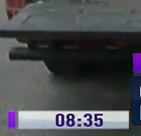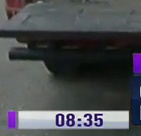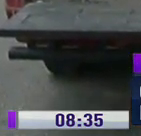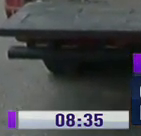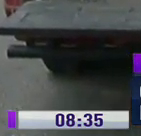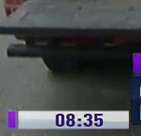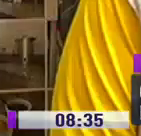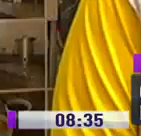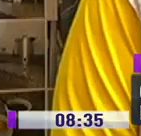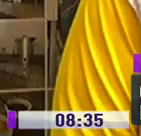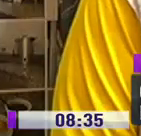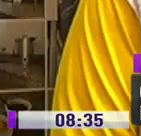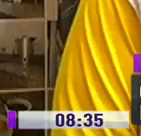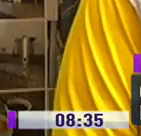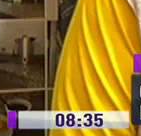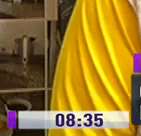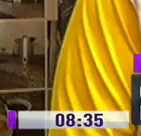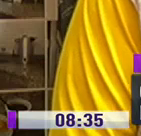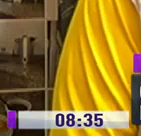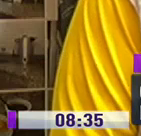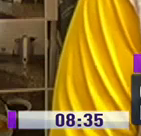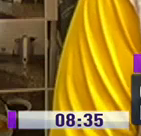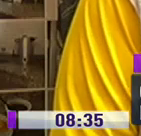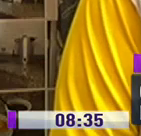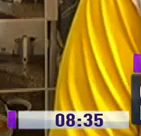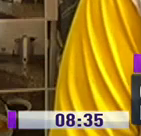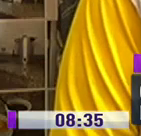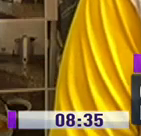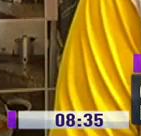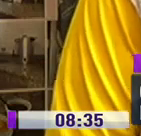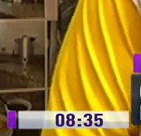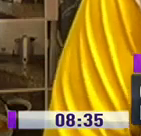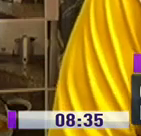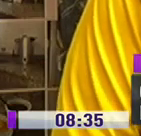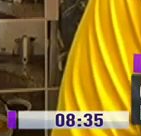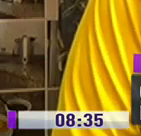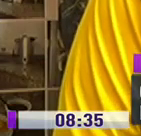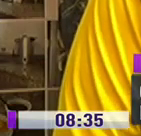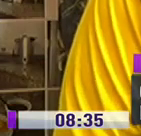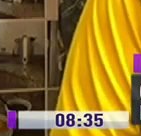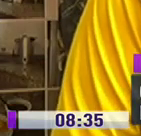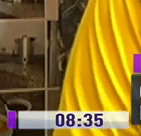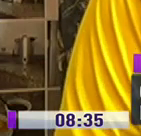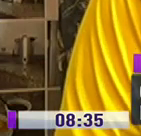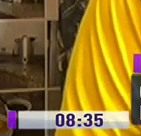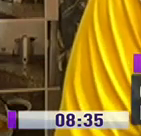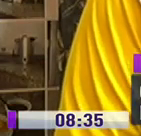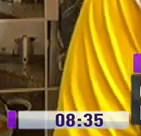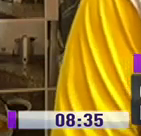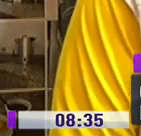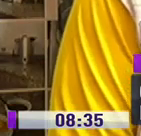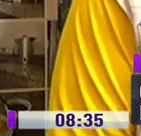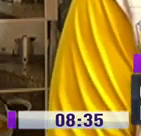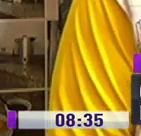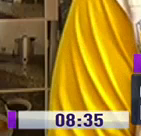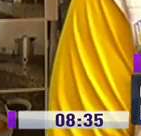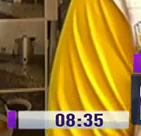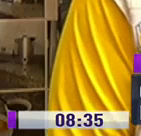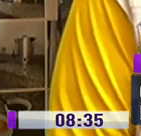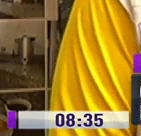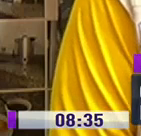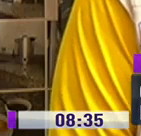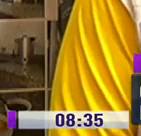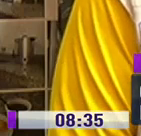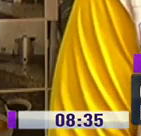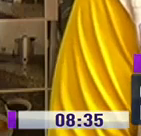suburbio de Guayaquil. Las ventas mías abarcaban un promedio de 15 servicios en el mes, y ahora